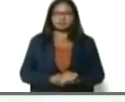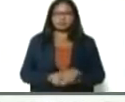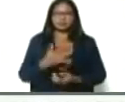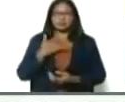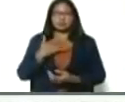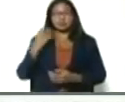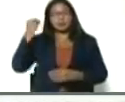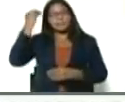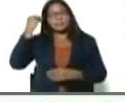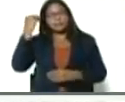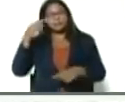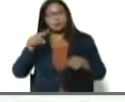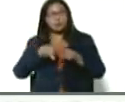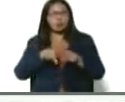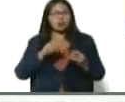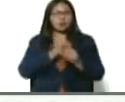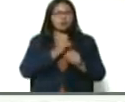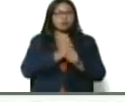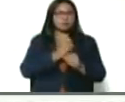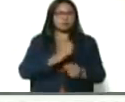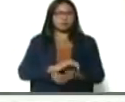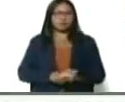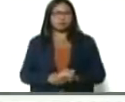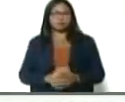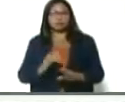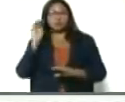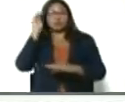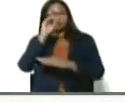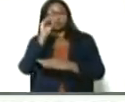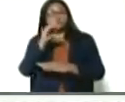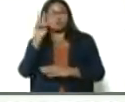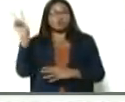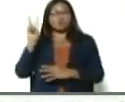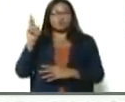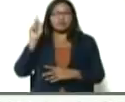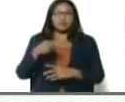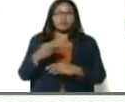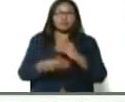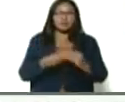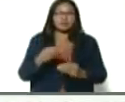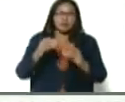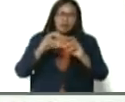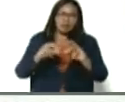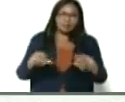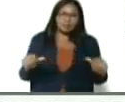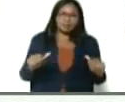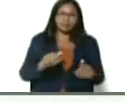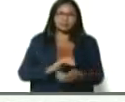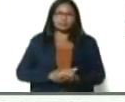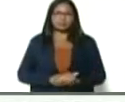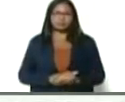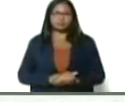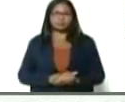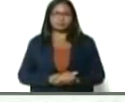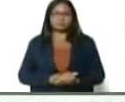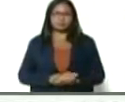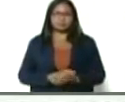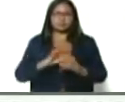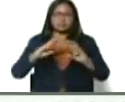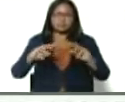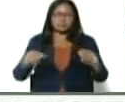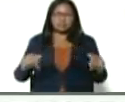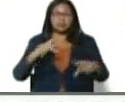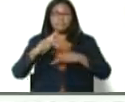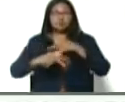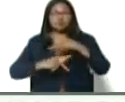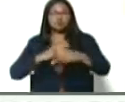pensamientos, con su trabajo, el futuro de Venezuela tiene que ser la tierra, tierra productiva,